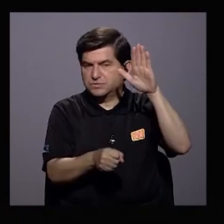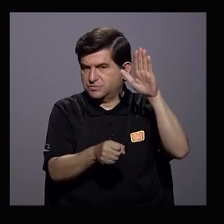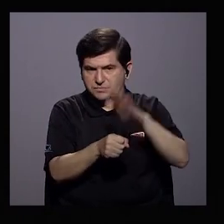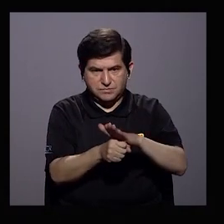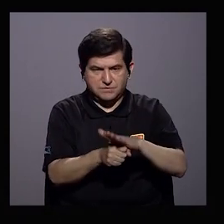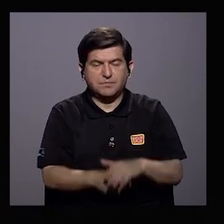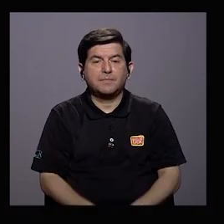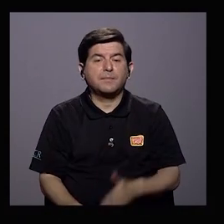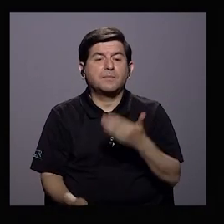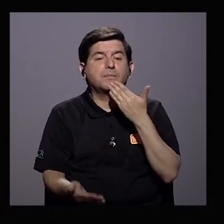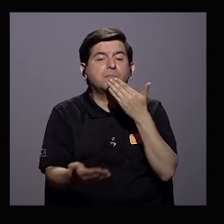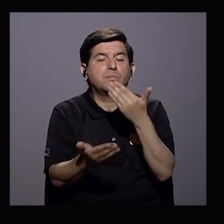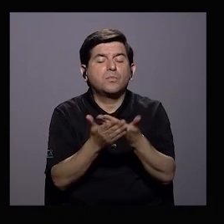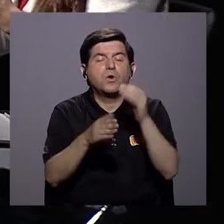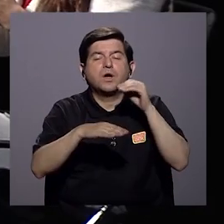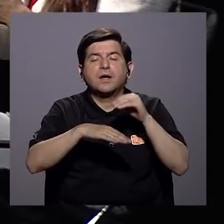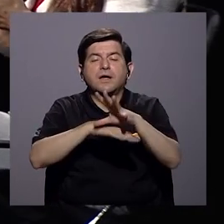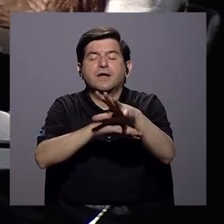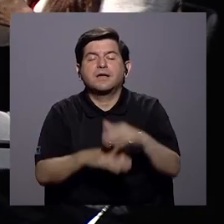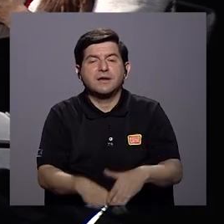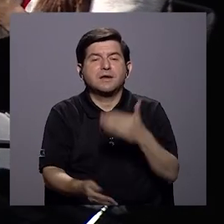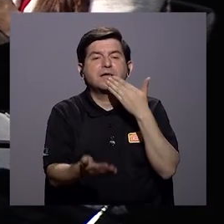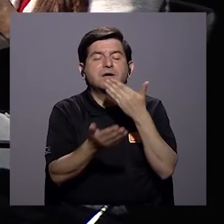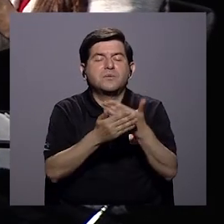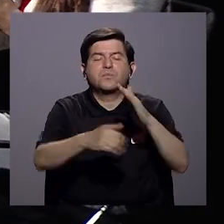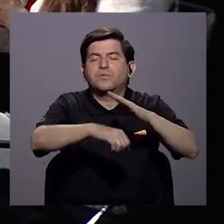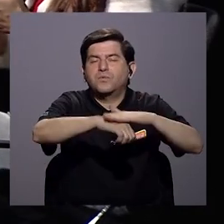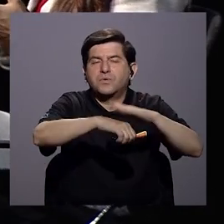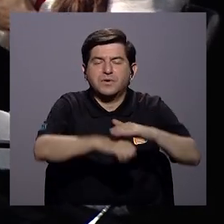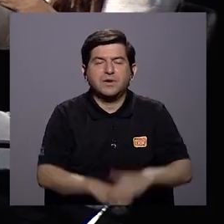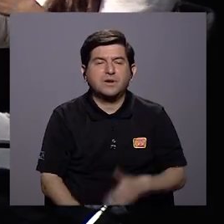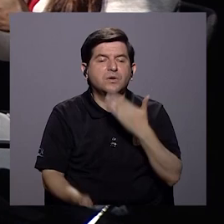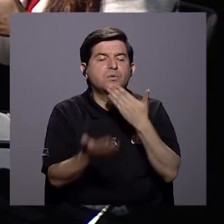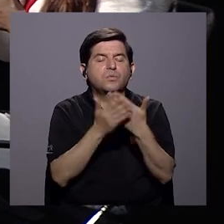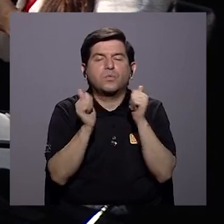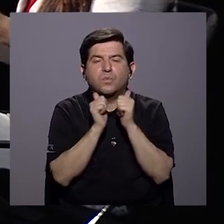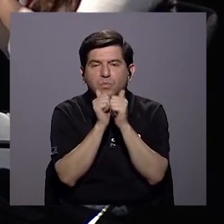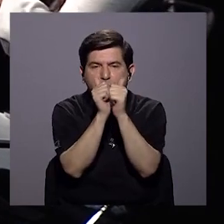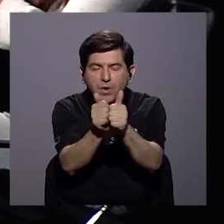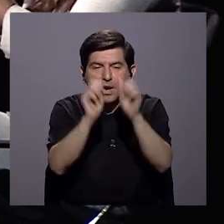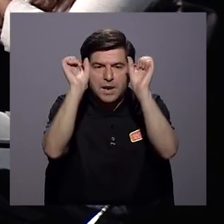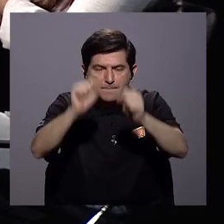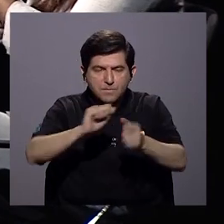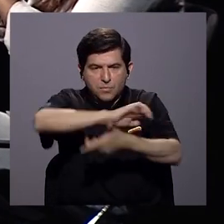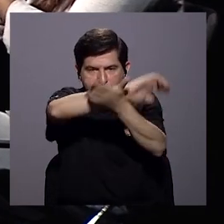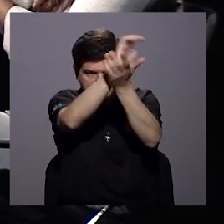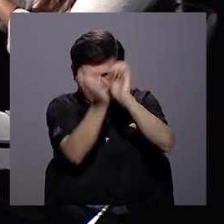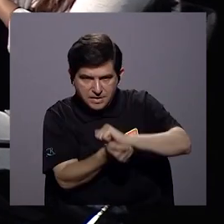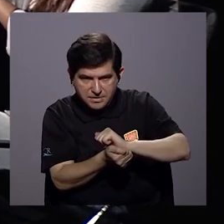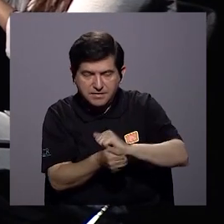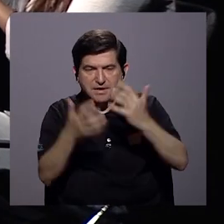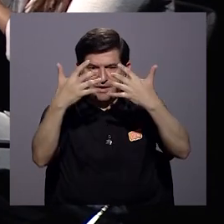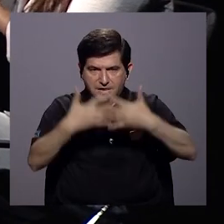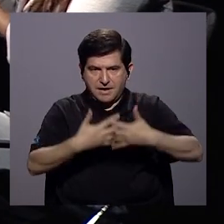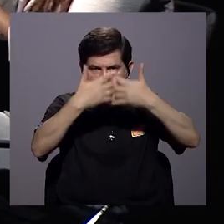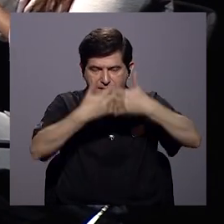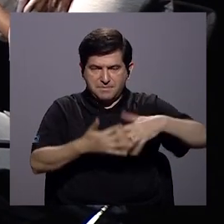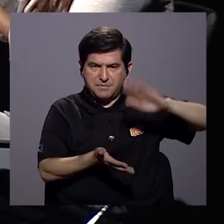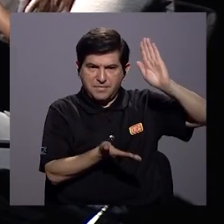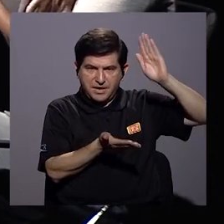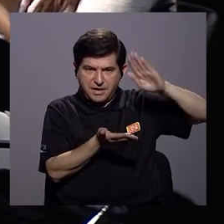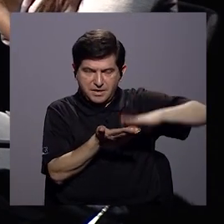Es decir, una buena orientación, una buena facilitación, un buen acompañamiento se puede traducir en que las empresas